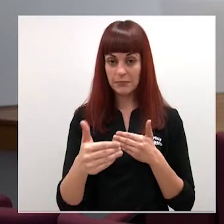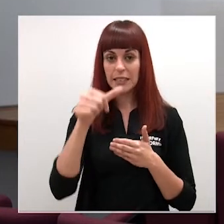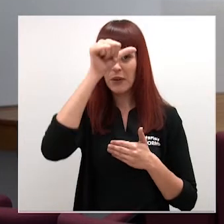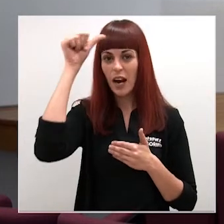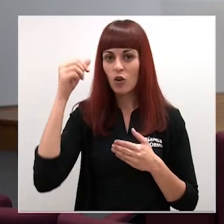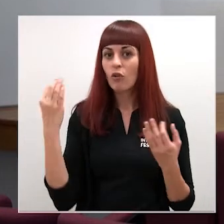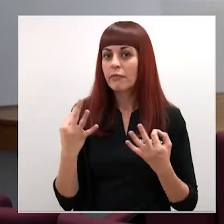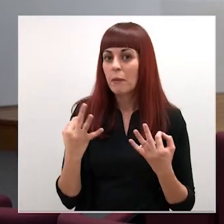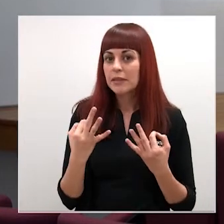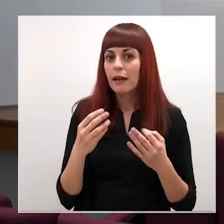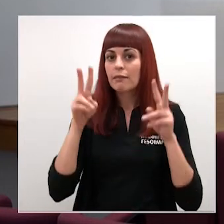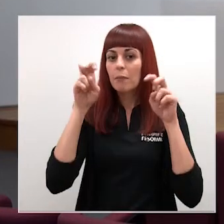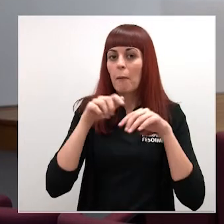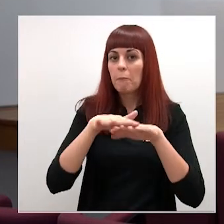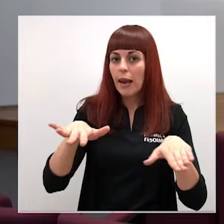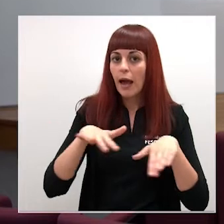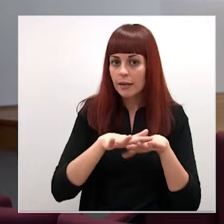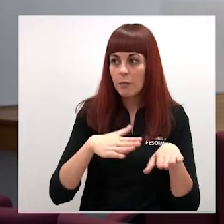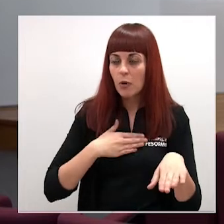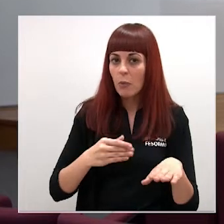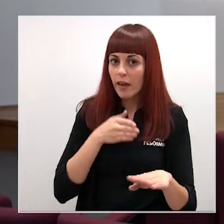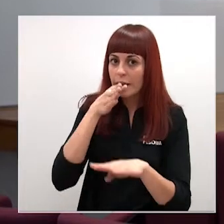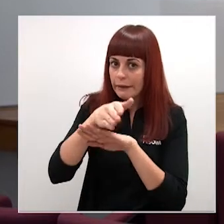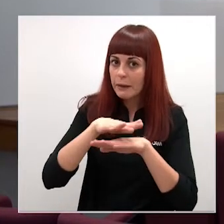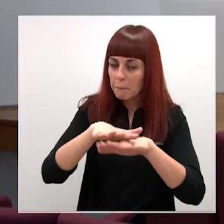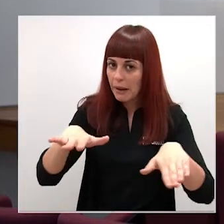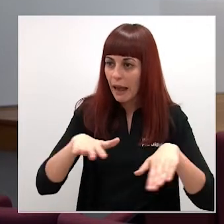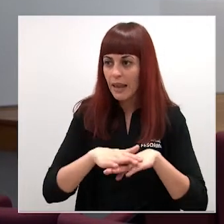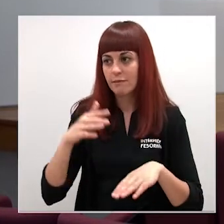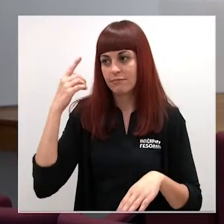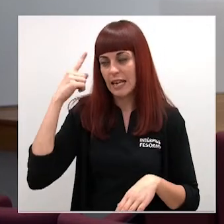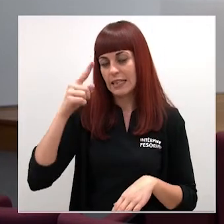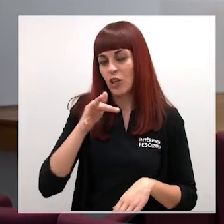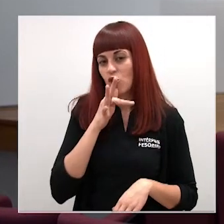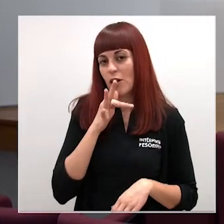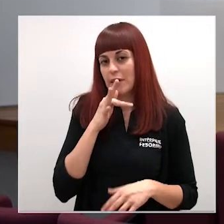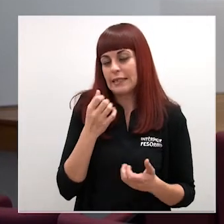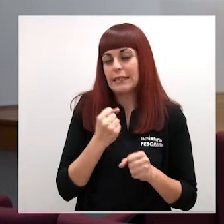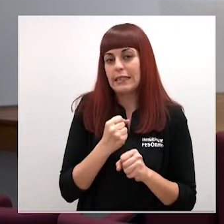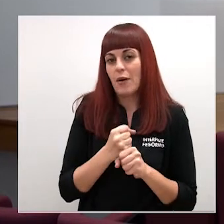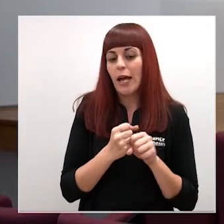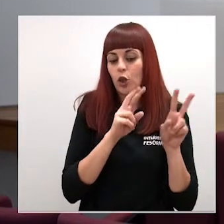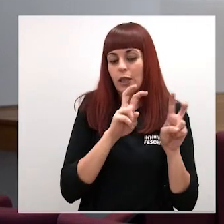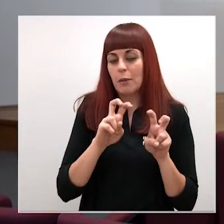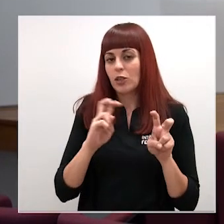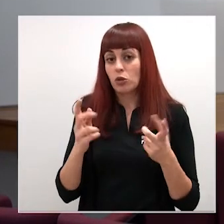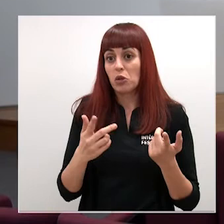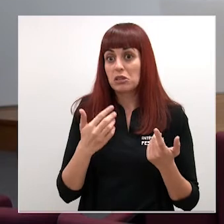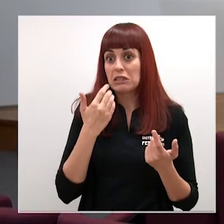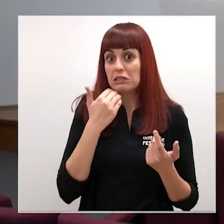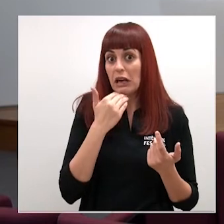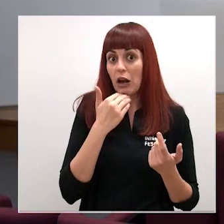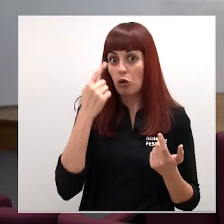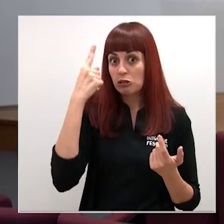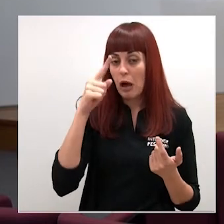ocurrir con las playas si las vamos a poder utilizar o no ya sé que todavía están trabajando en estos aspectos pero bueno si ya tienen alguna